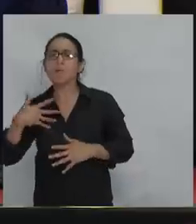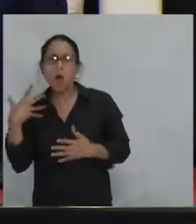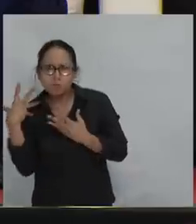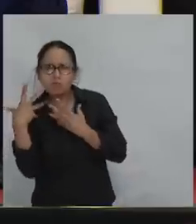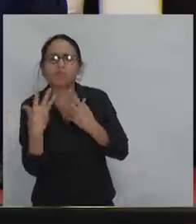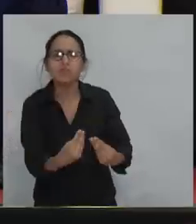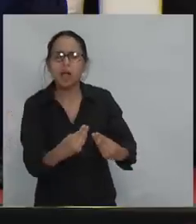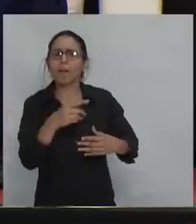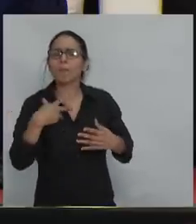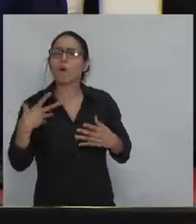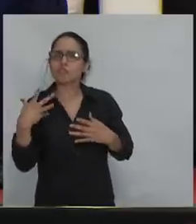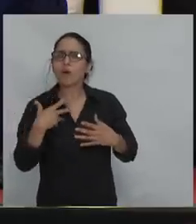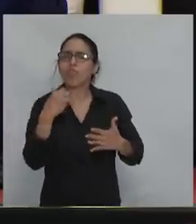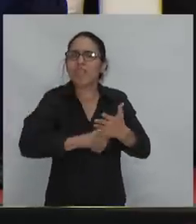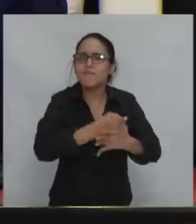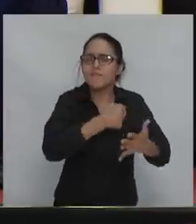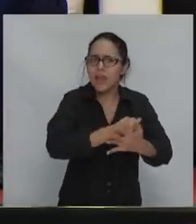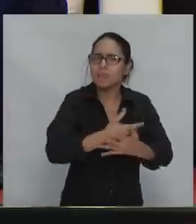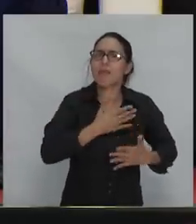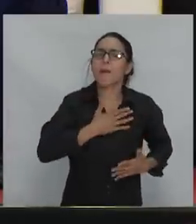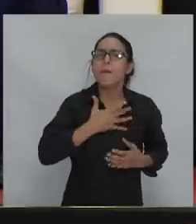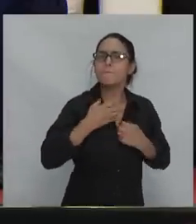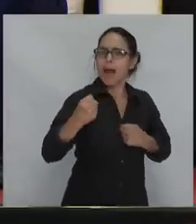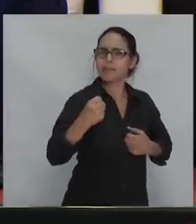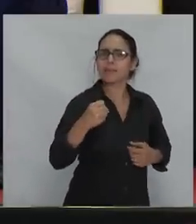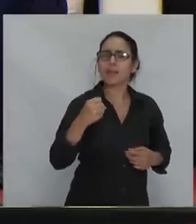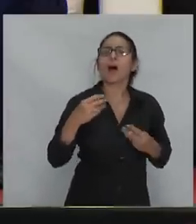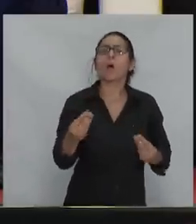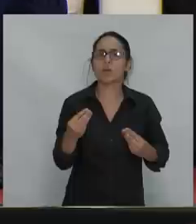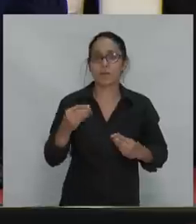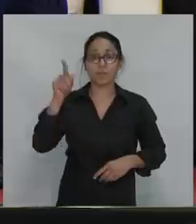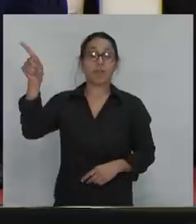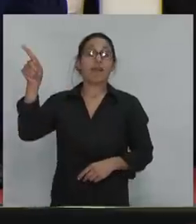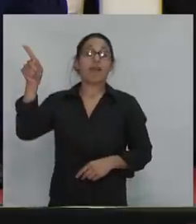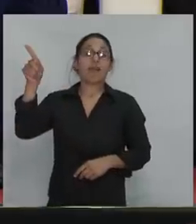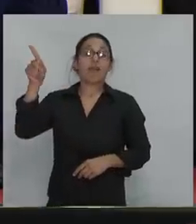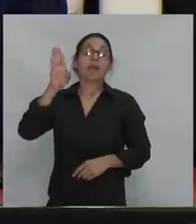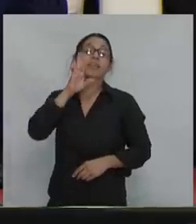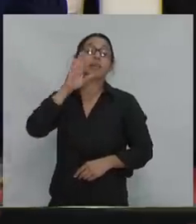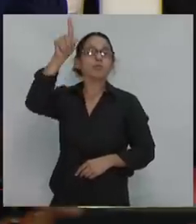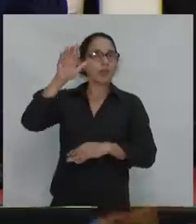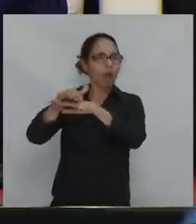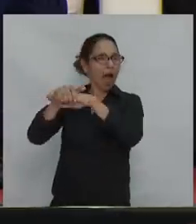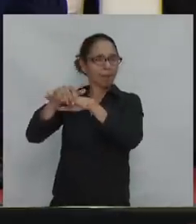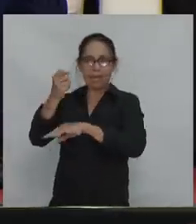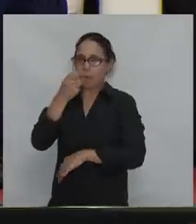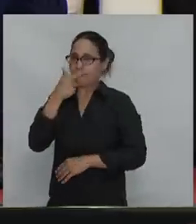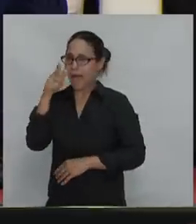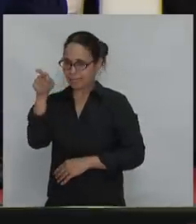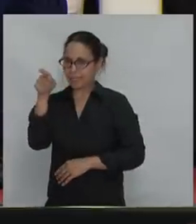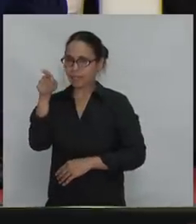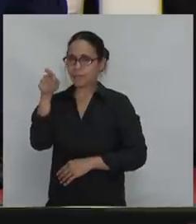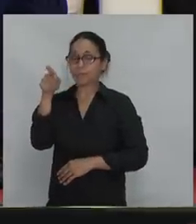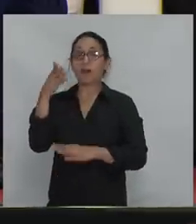general del Partido Popular de la derecha española, que era la mejor amiga de Macri, va a un